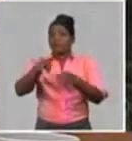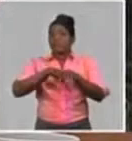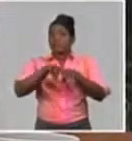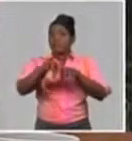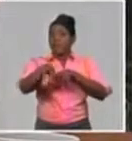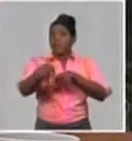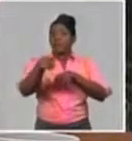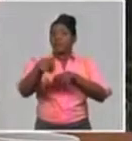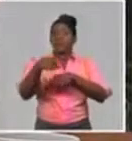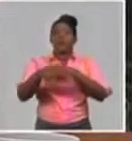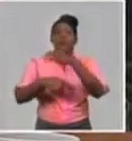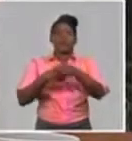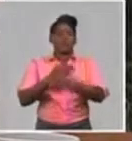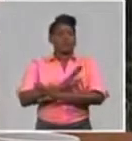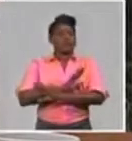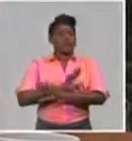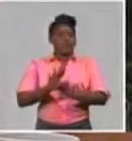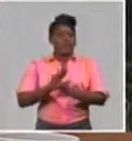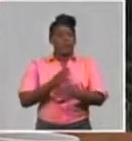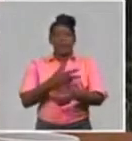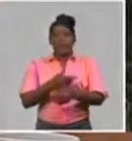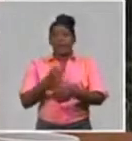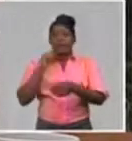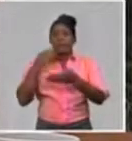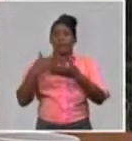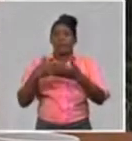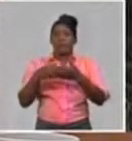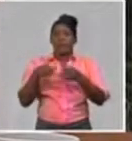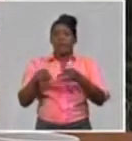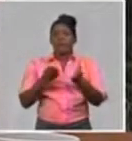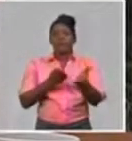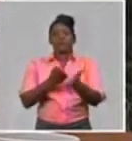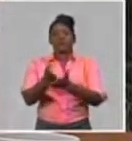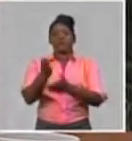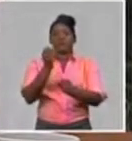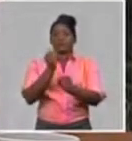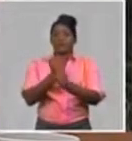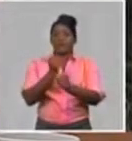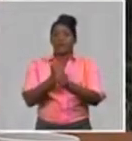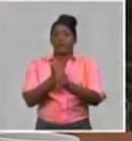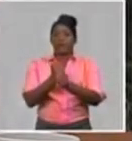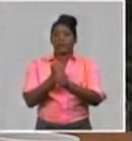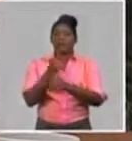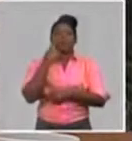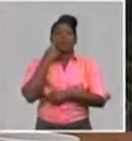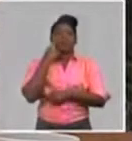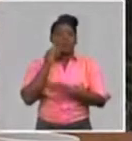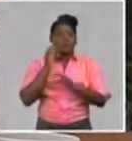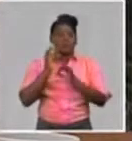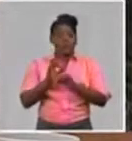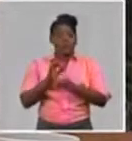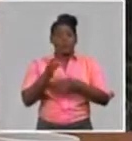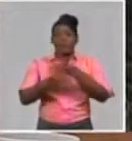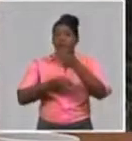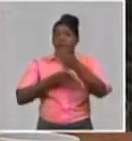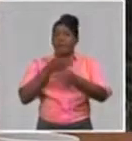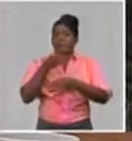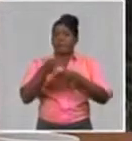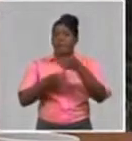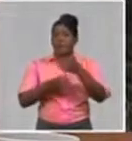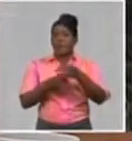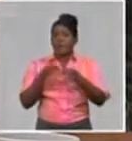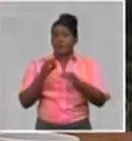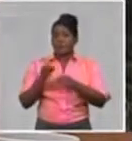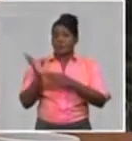en las tareas que a cada uno le competen. Como se pudo ver en el reportaje que se hacía,